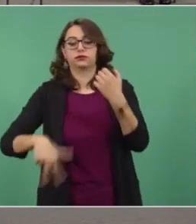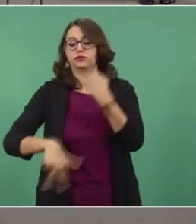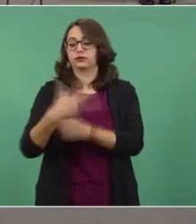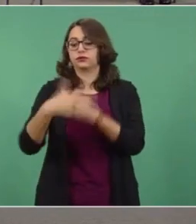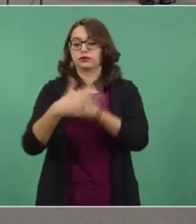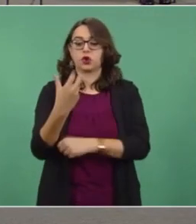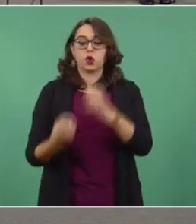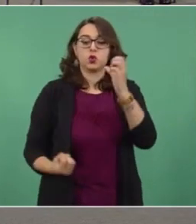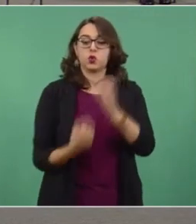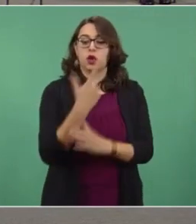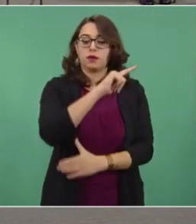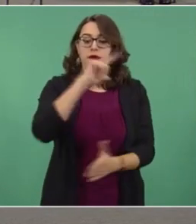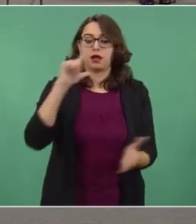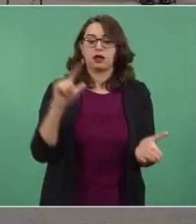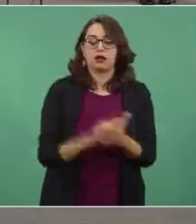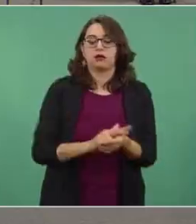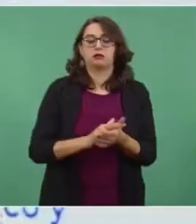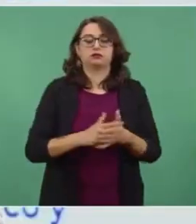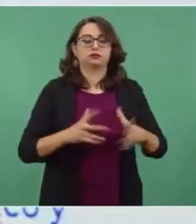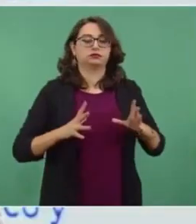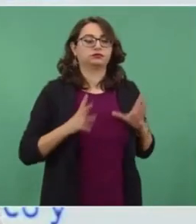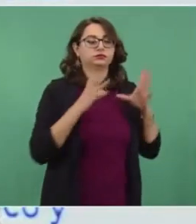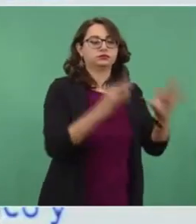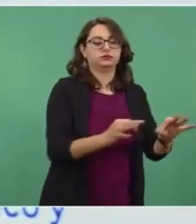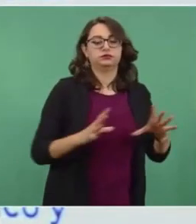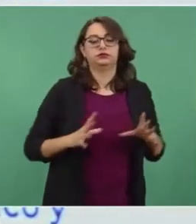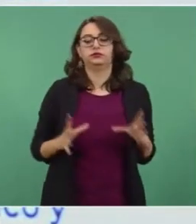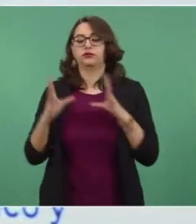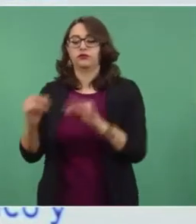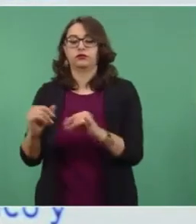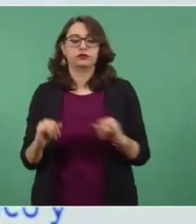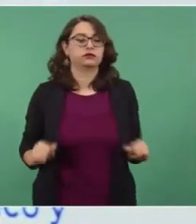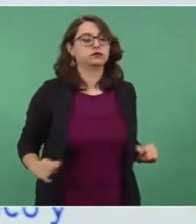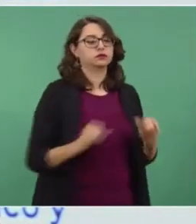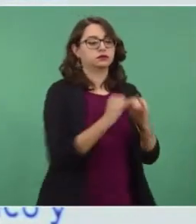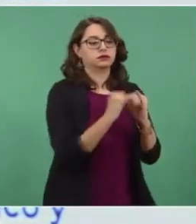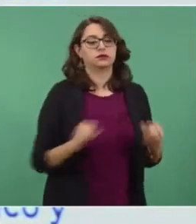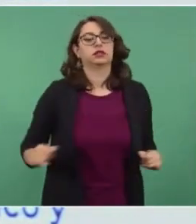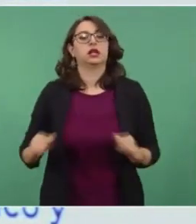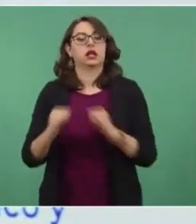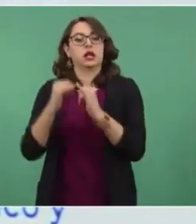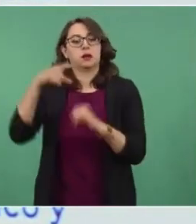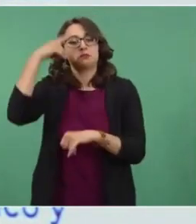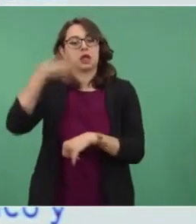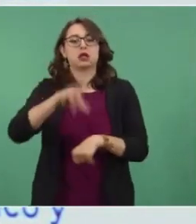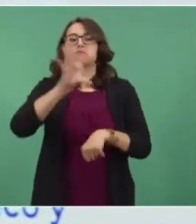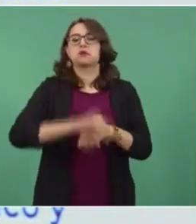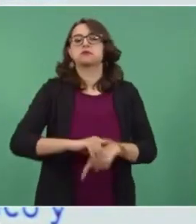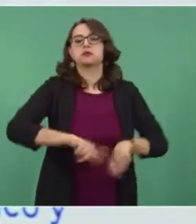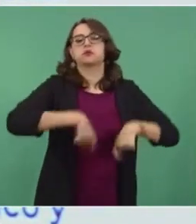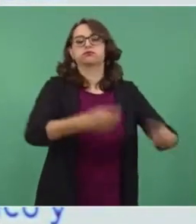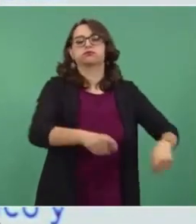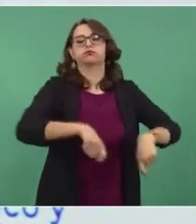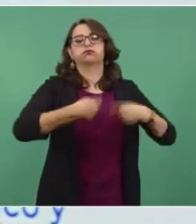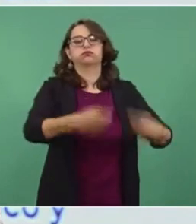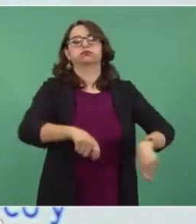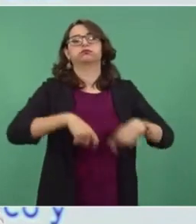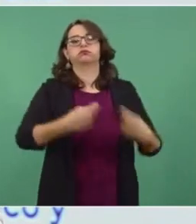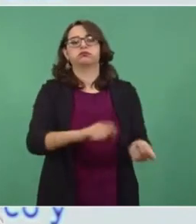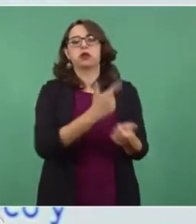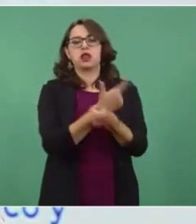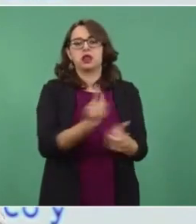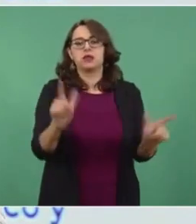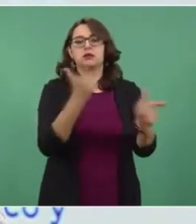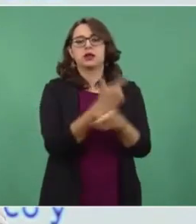órganos autónomos con el solo propósito de extender permisos sin control y esto ocasionó